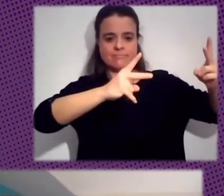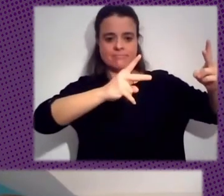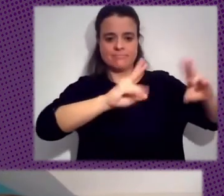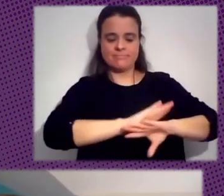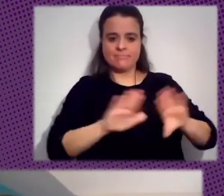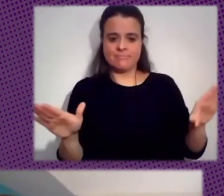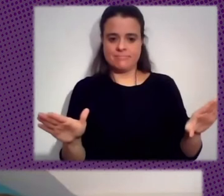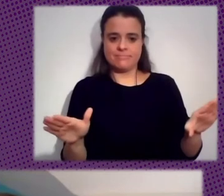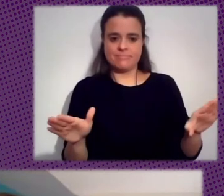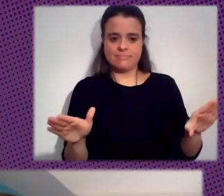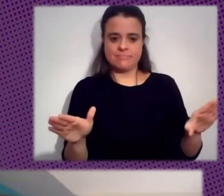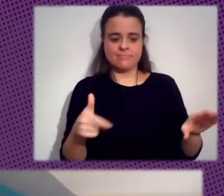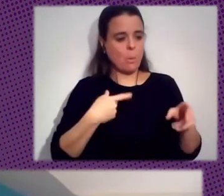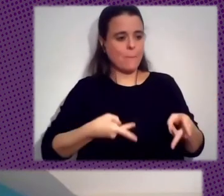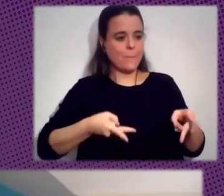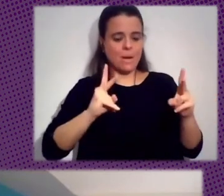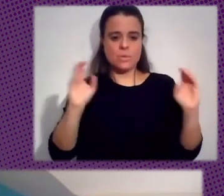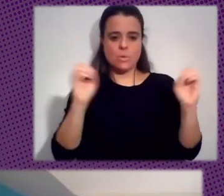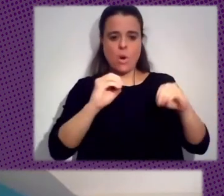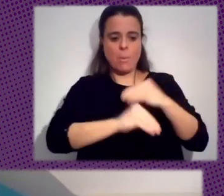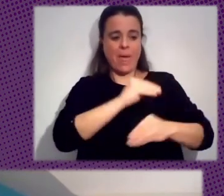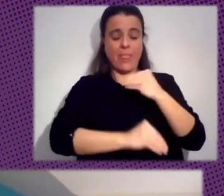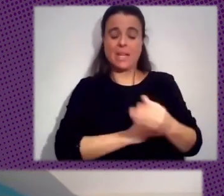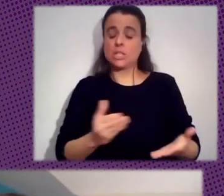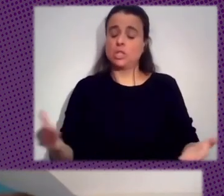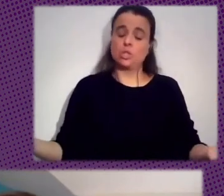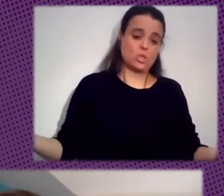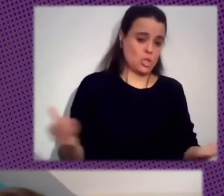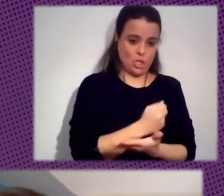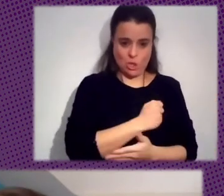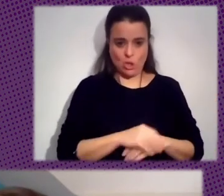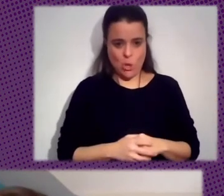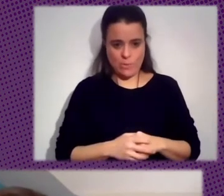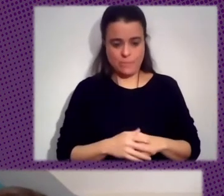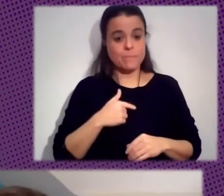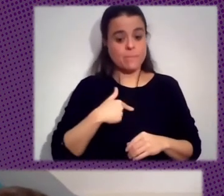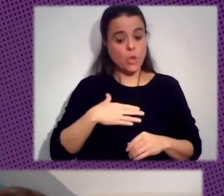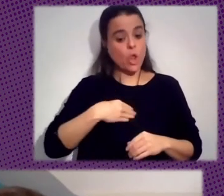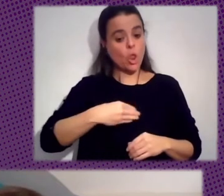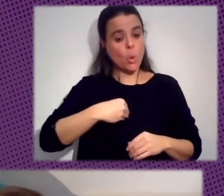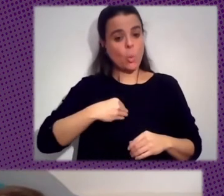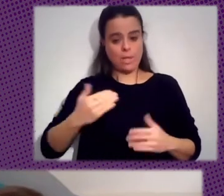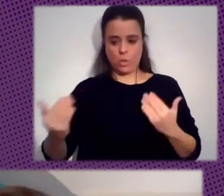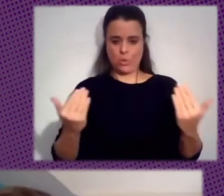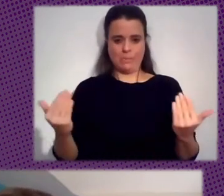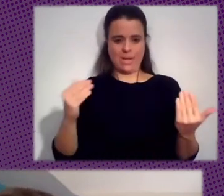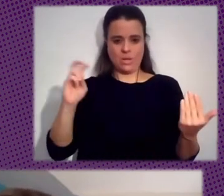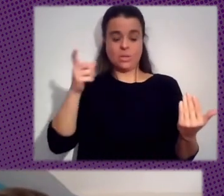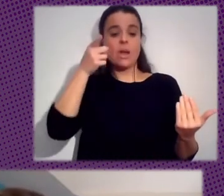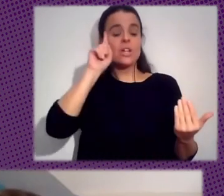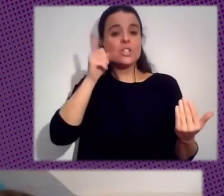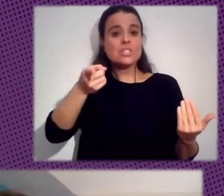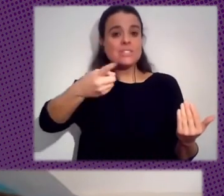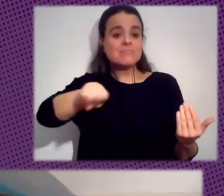Permiso A Google De Hacer Todo Esto Quiero Comparar Este Documento Con Otro Documento Que No Sé Si Lo Estudiaron Ustedes